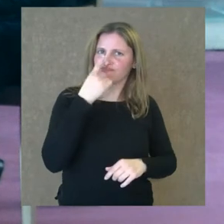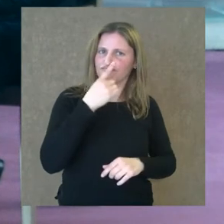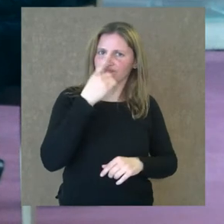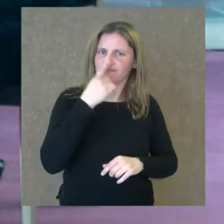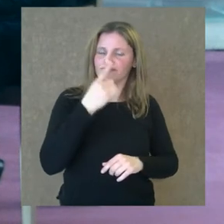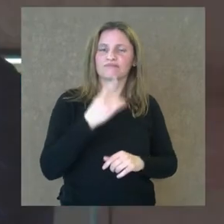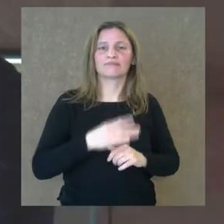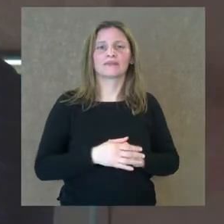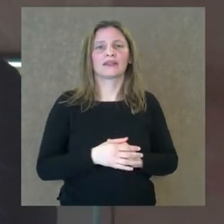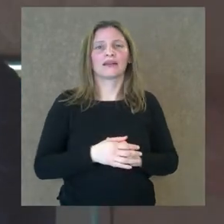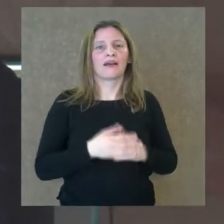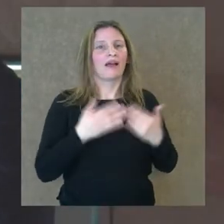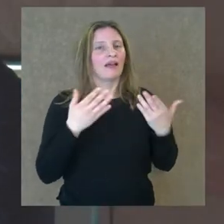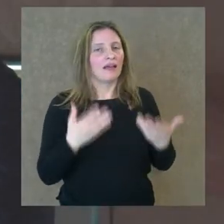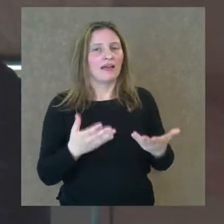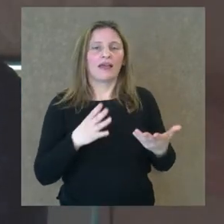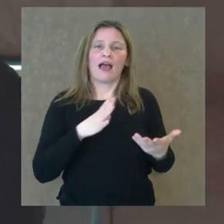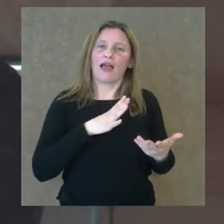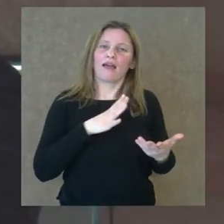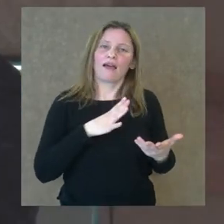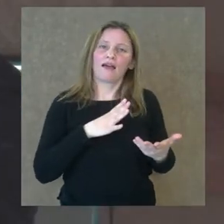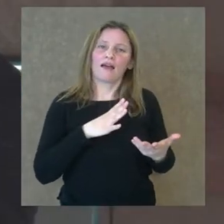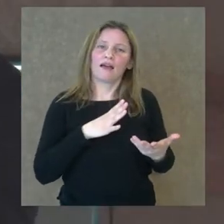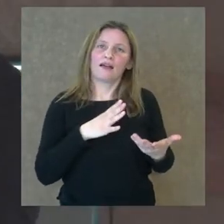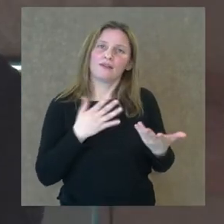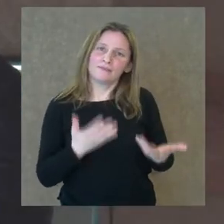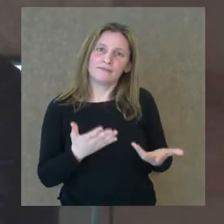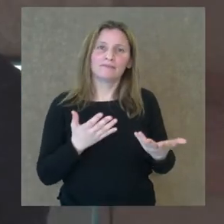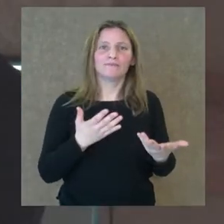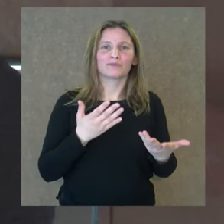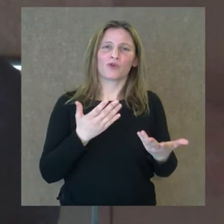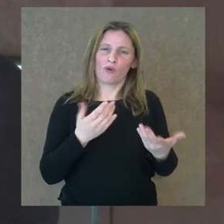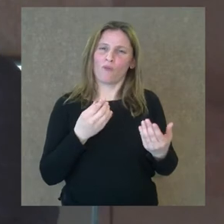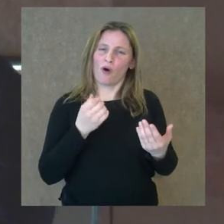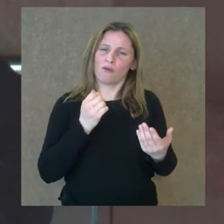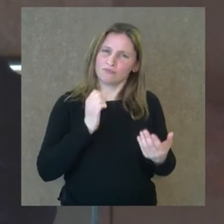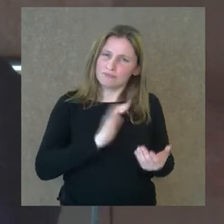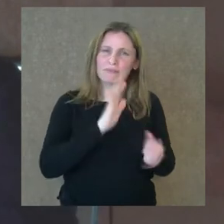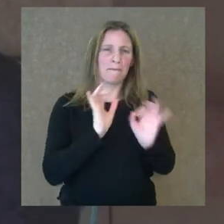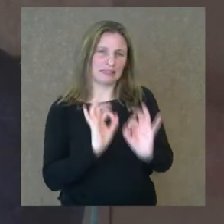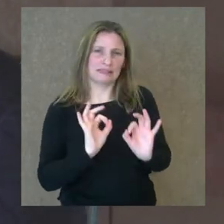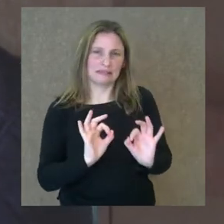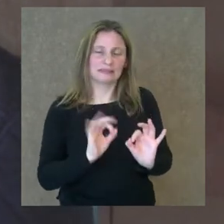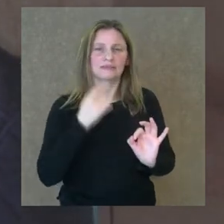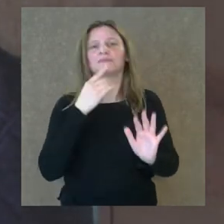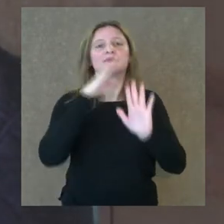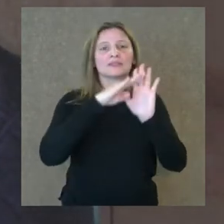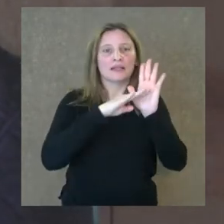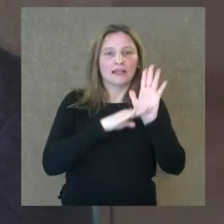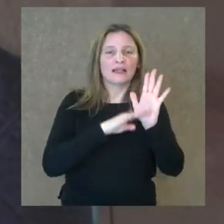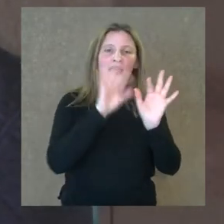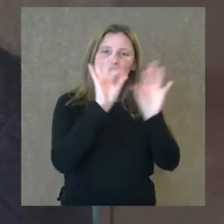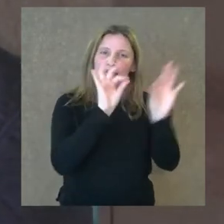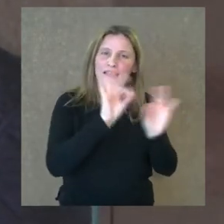que vamos a hacer. Este connotaciones bastante particulares. El repertorio lo